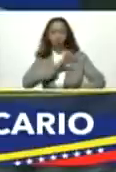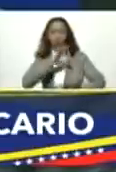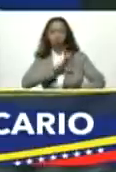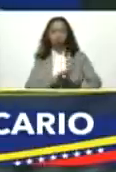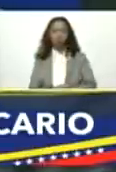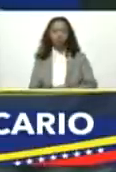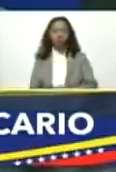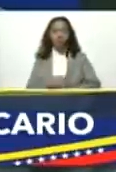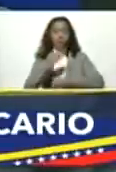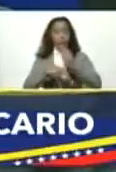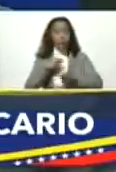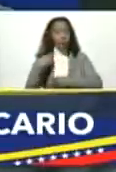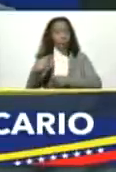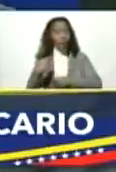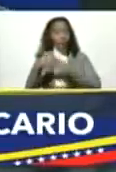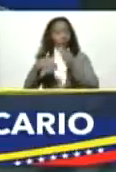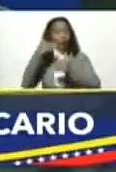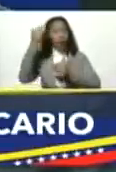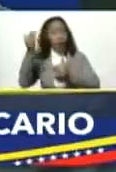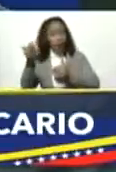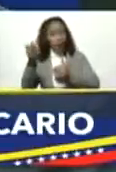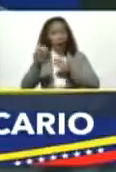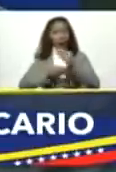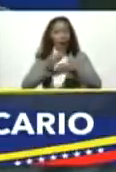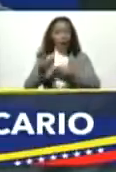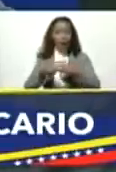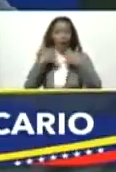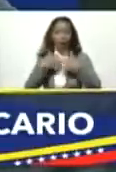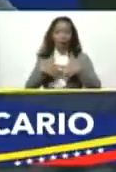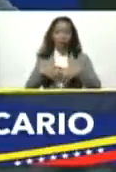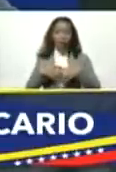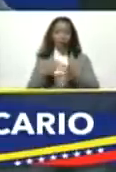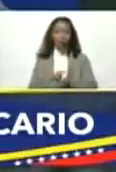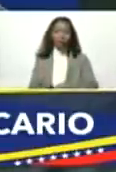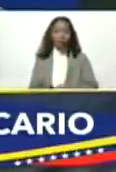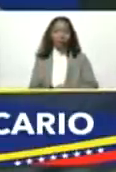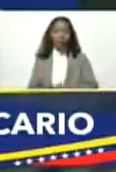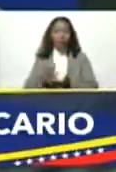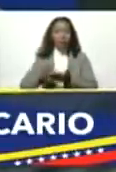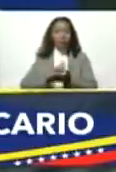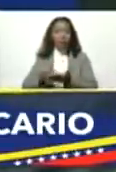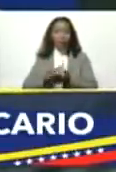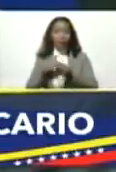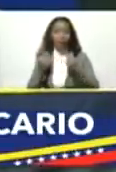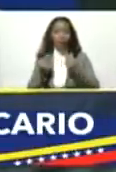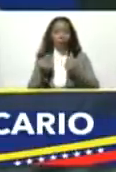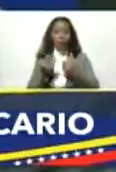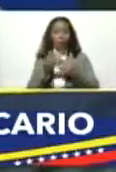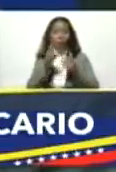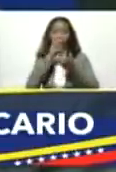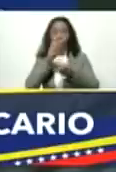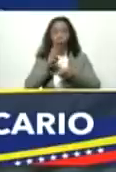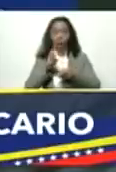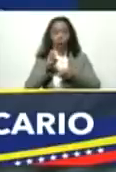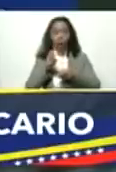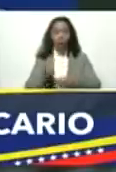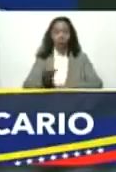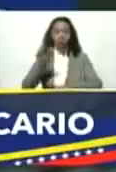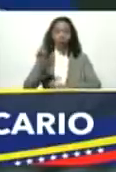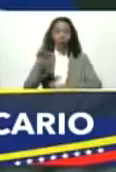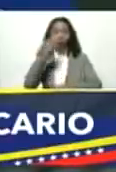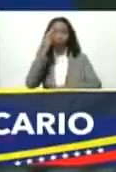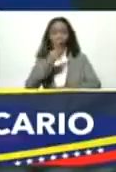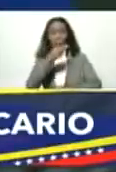estímulo para las inversiones extranjeras creación de empresas fintech digitalización de la economía con una banca tecnificada sólida y